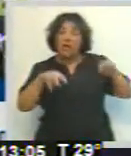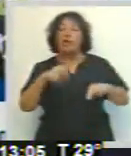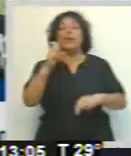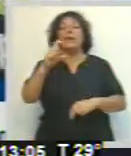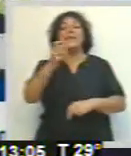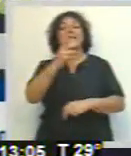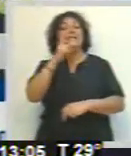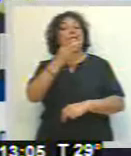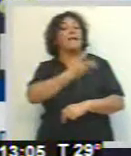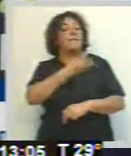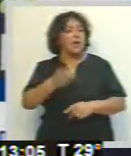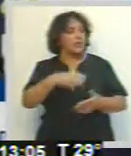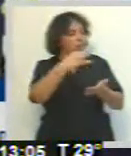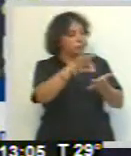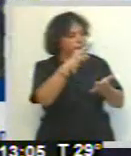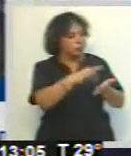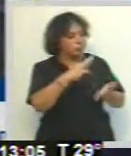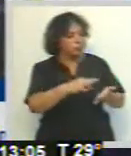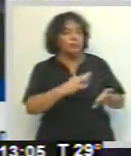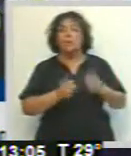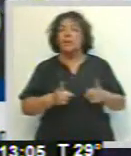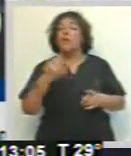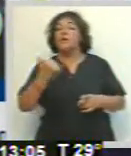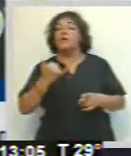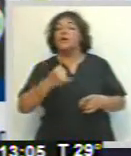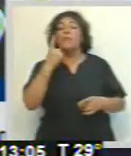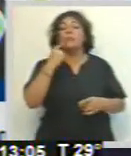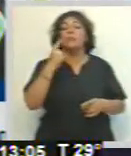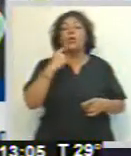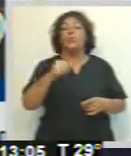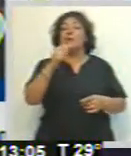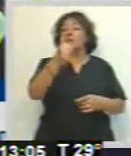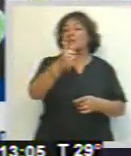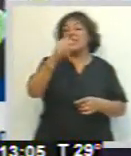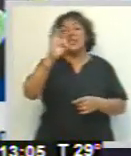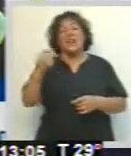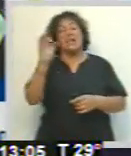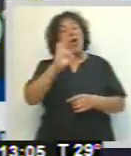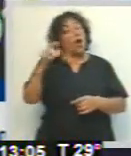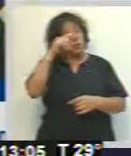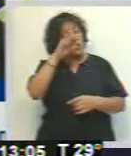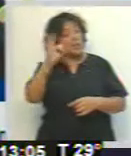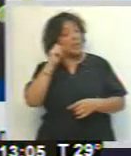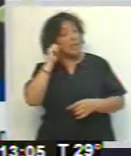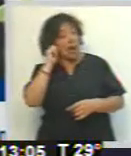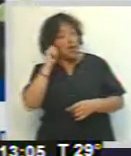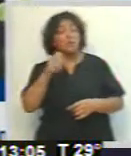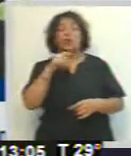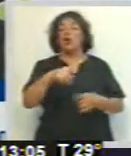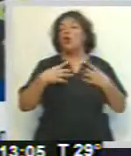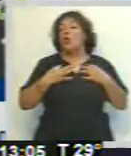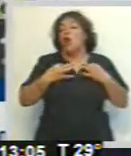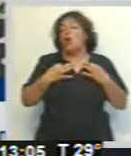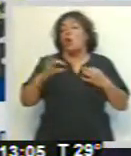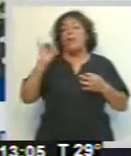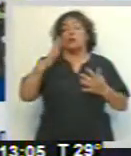Ellos realizaron las pericias de rigor, se encontraba el cadáver de un hombre de entre 60 y 70 años de edad vestido solo